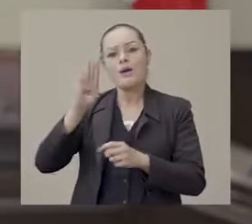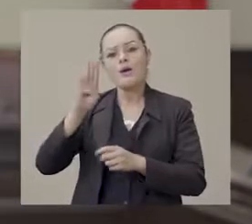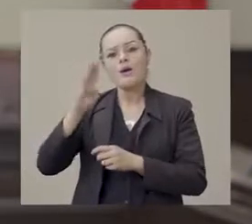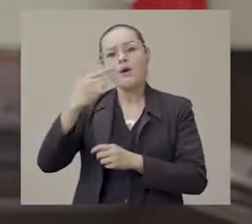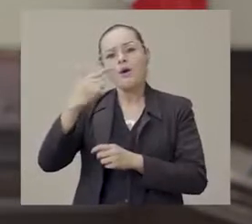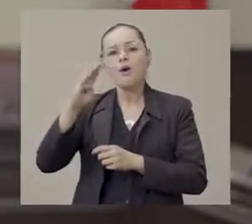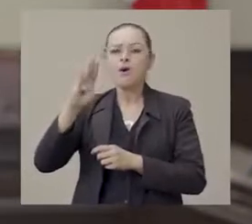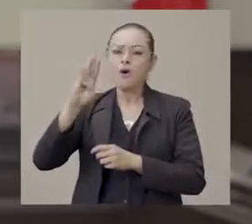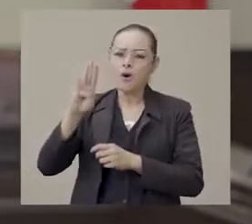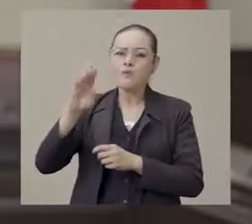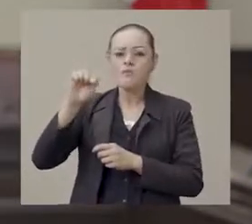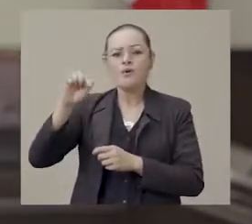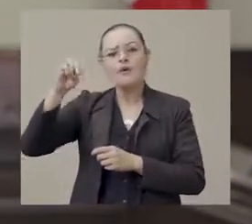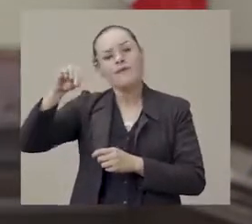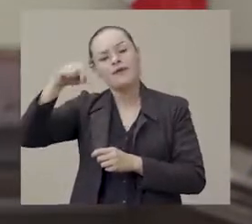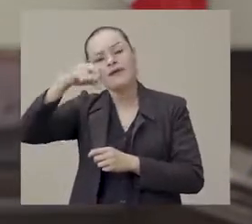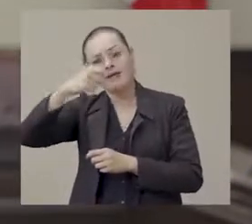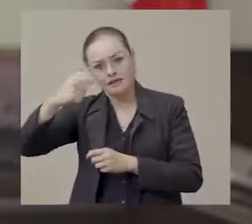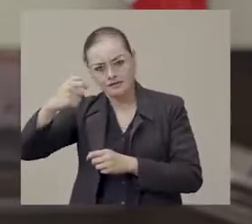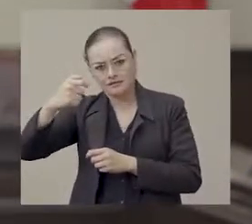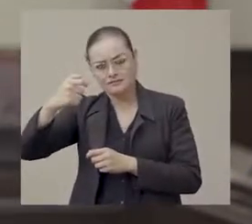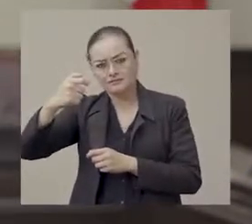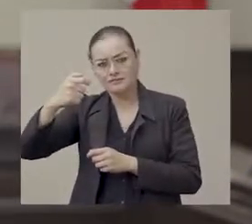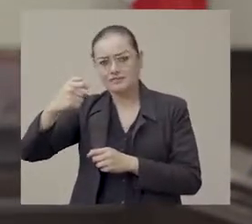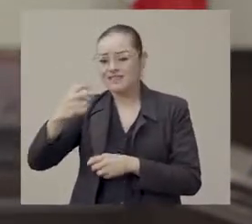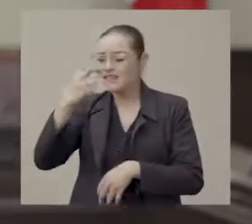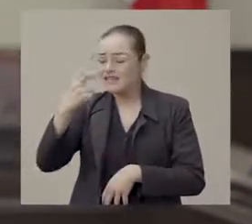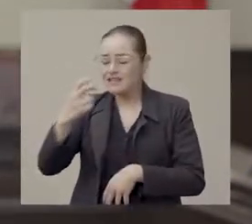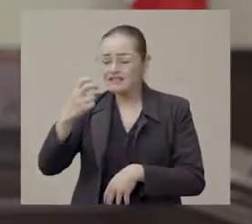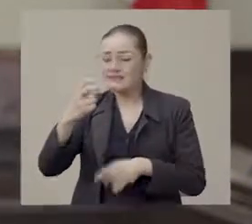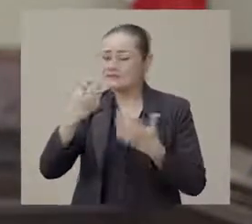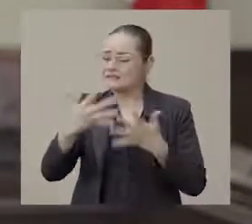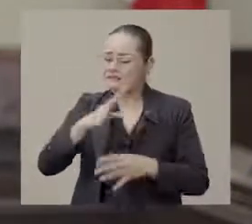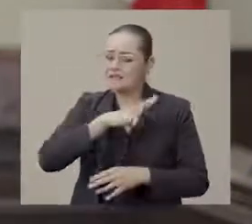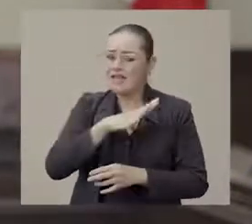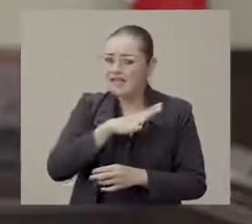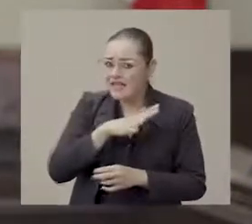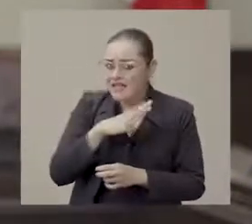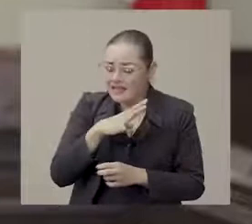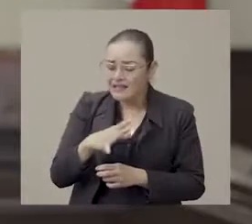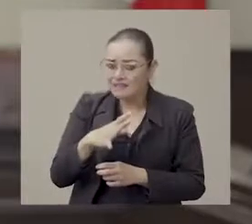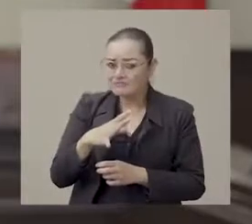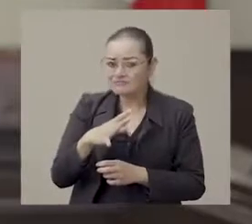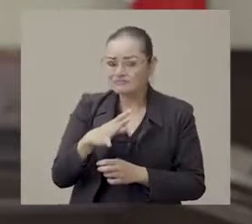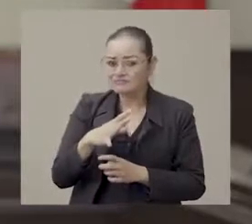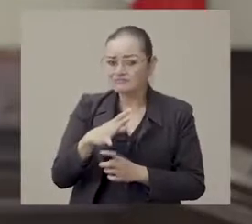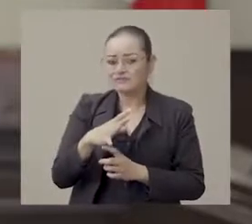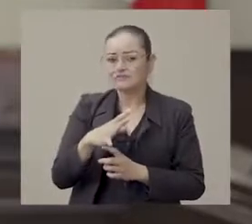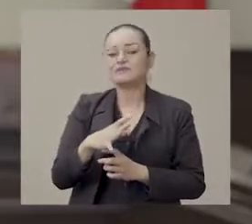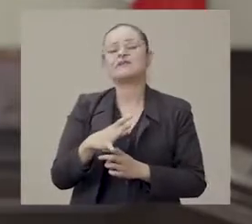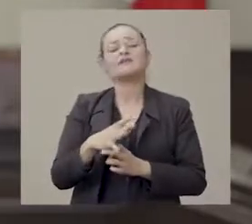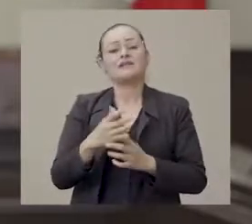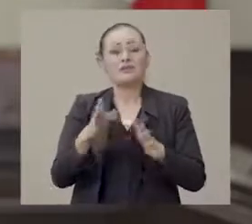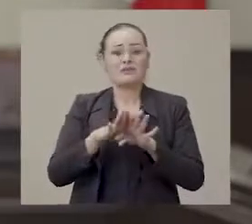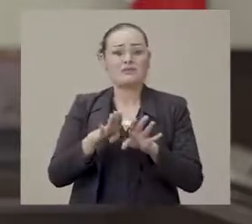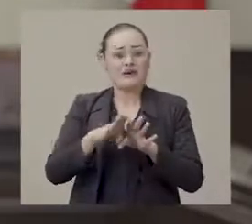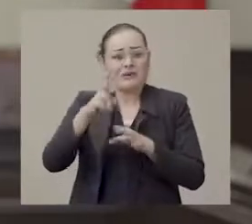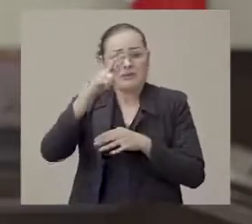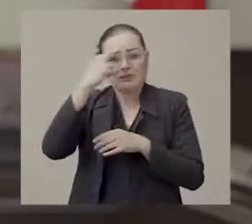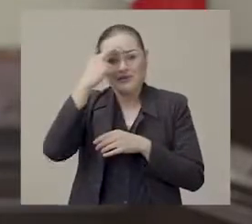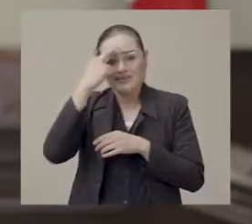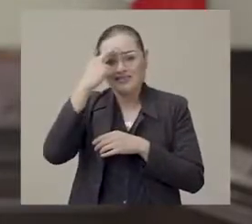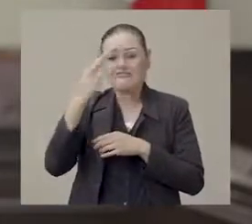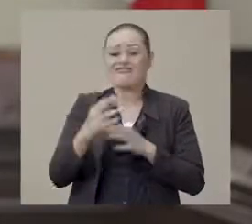.mx. Se trata de una tendencia, no de un evento aislado. Ante ello, y la llegada